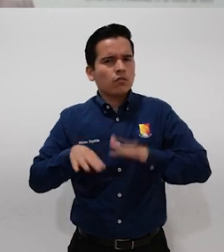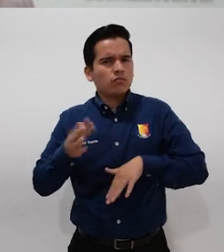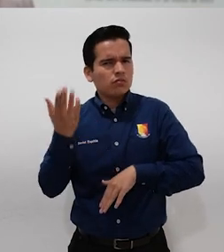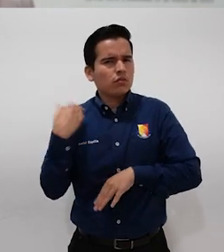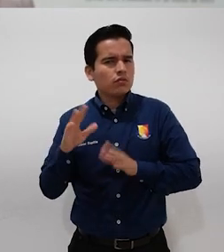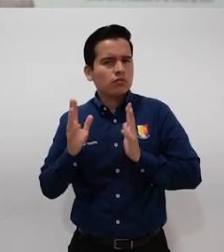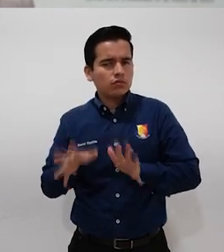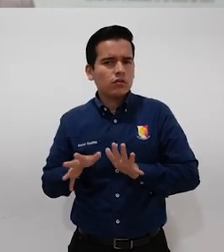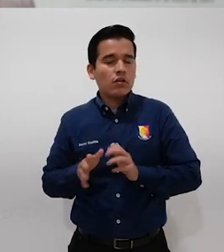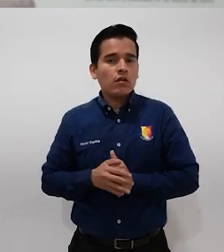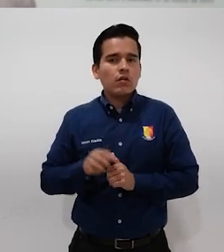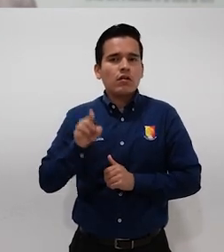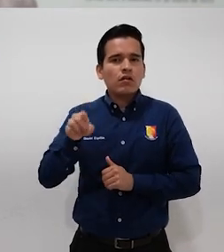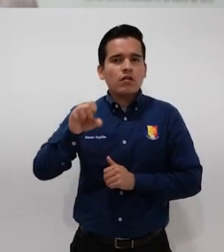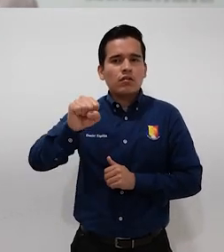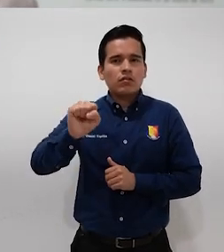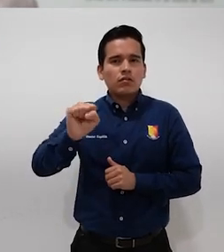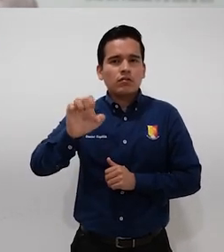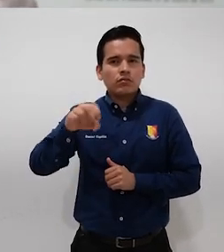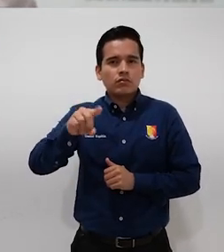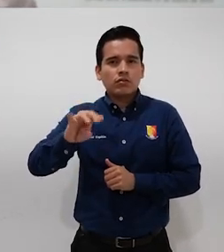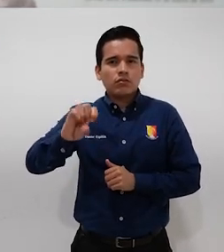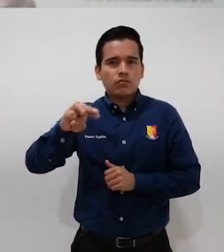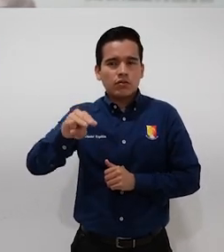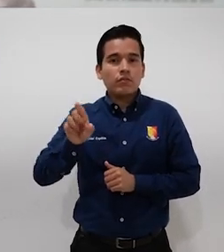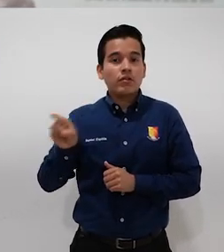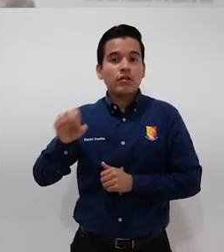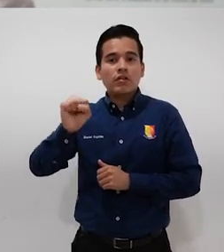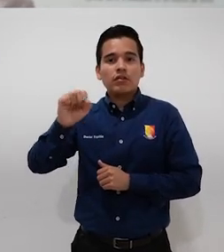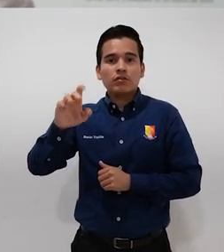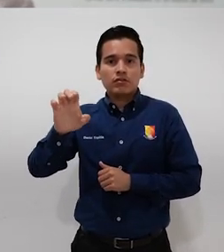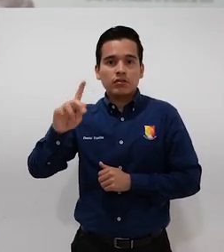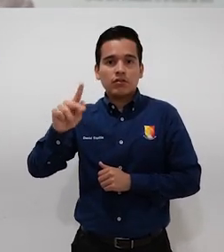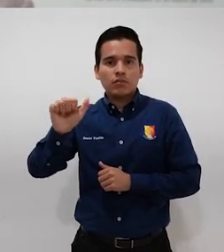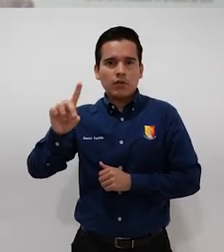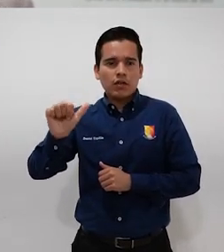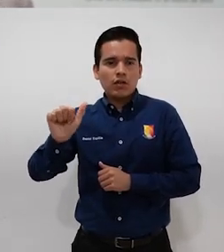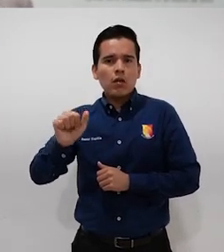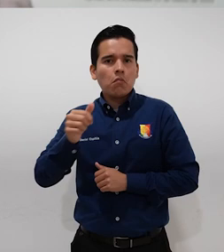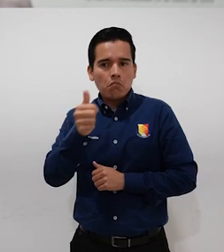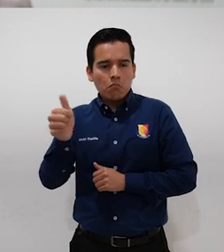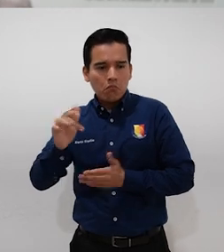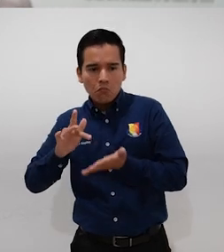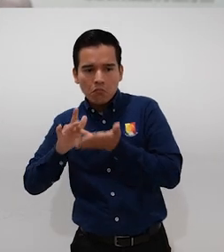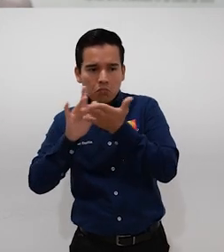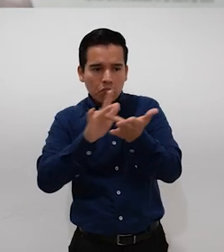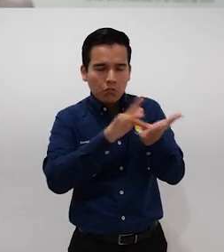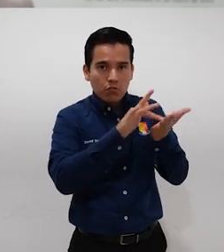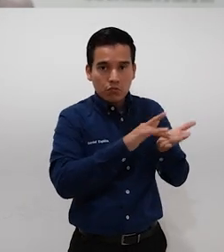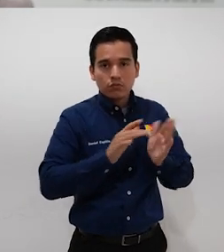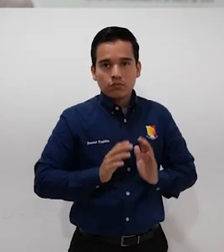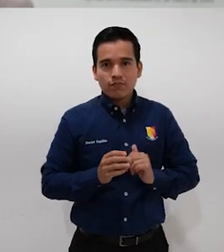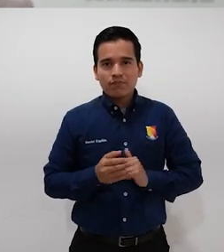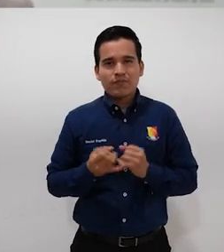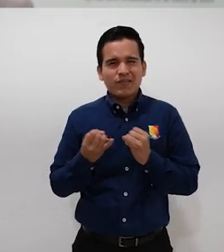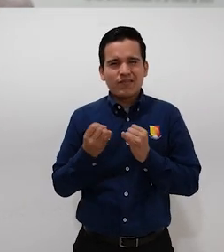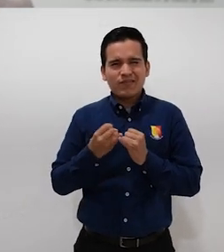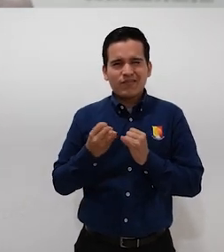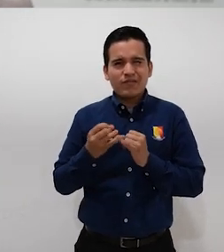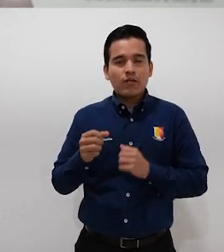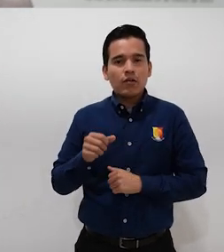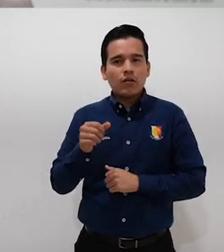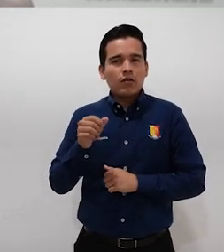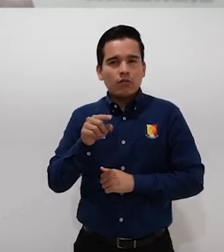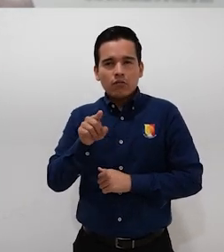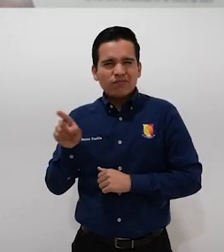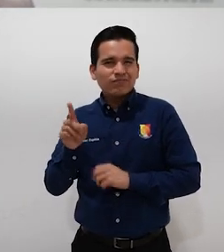no hemos topado que va CEPUIN les da apoyo, va CEPADA les da apoyo y también Secretaría de Economía que se nos olvidó estar en